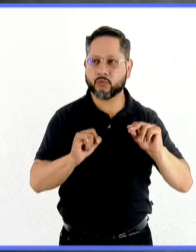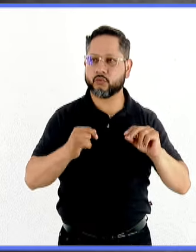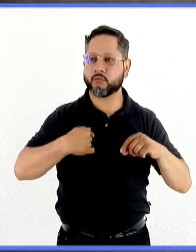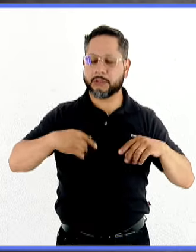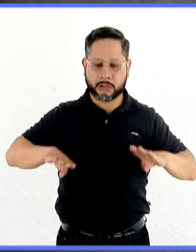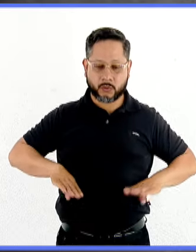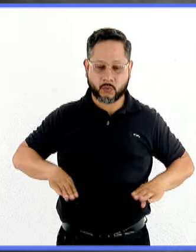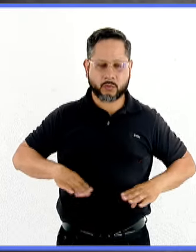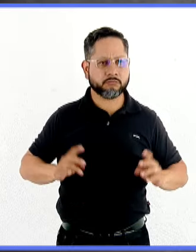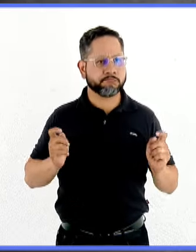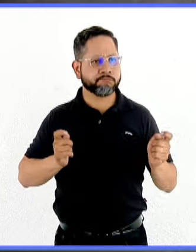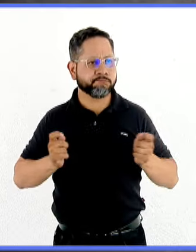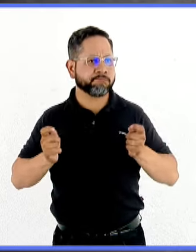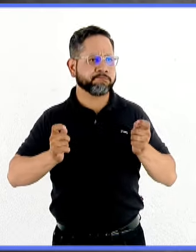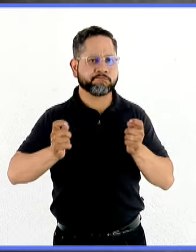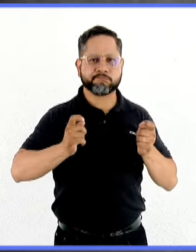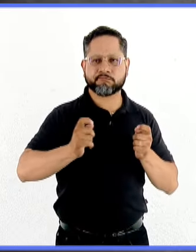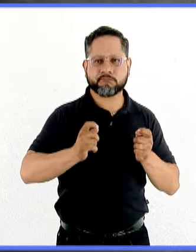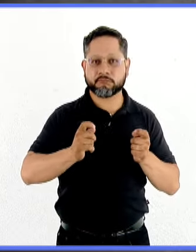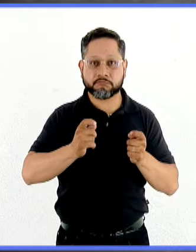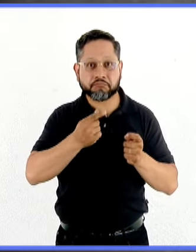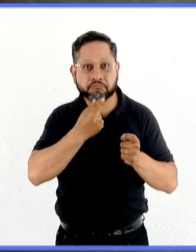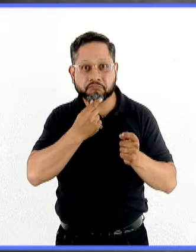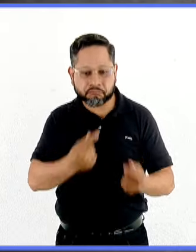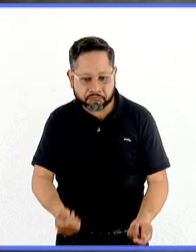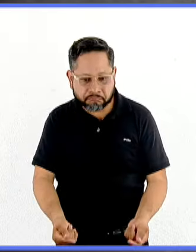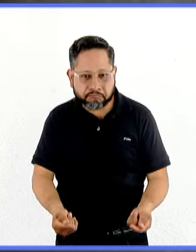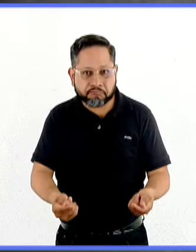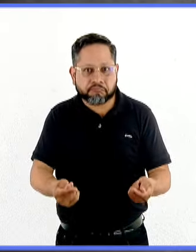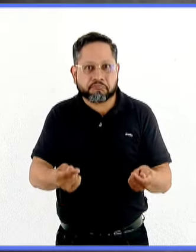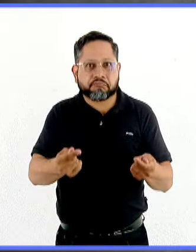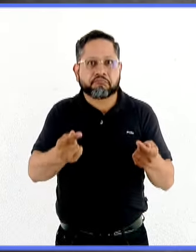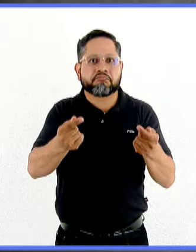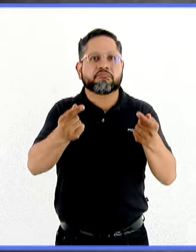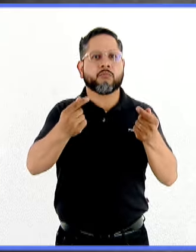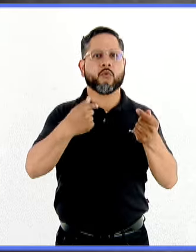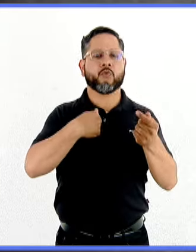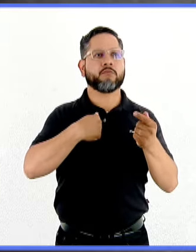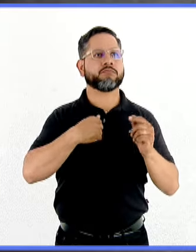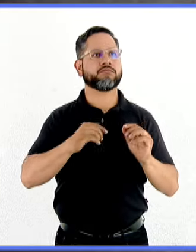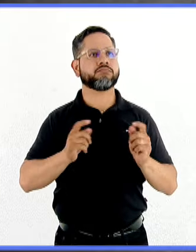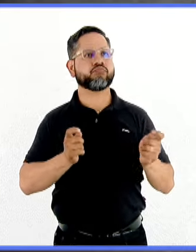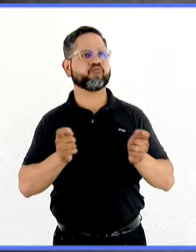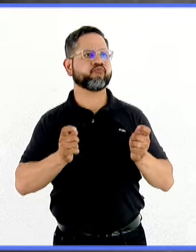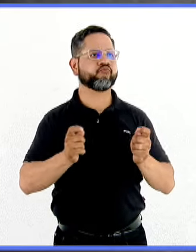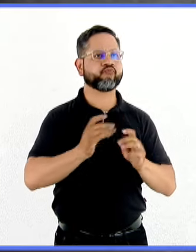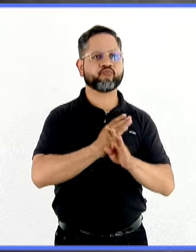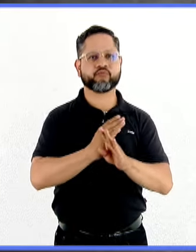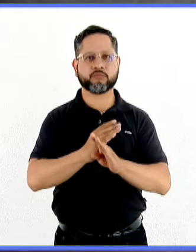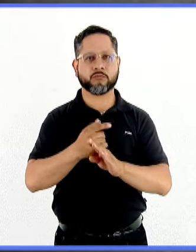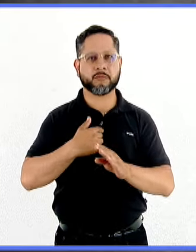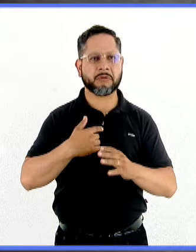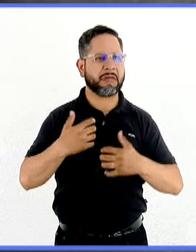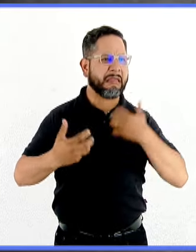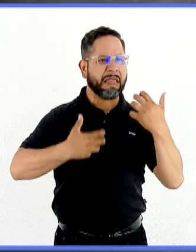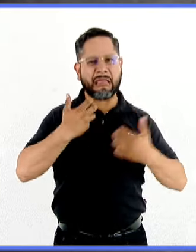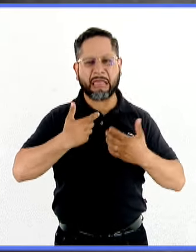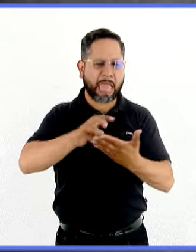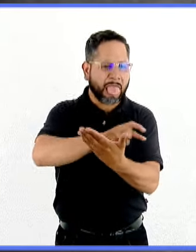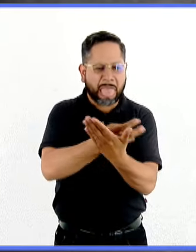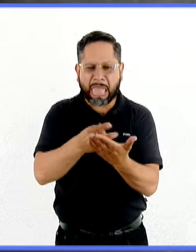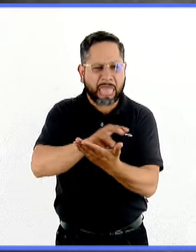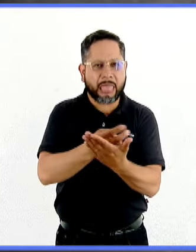desarrollándonos en la infancia, justamente aprendemos a inhibir parte de lo que queremos, o los berrinches y este tipo de